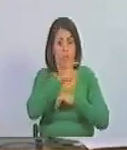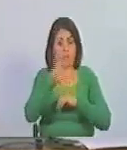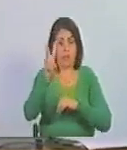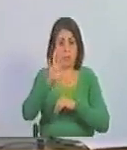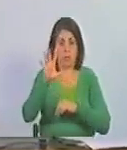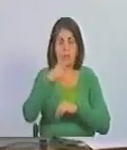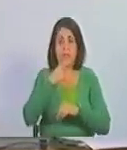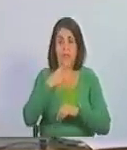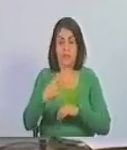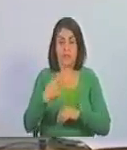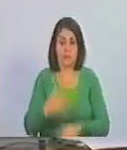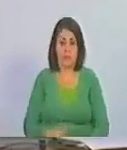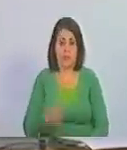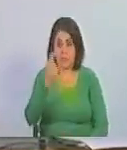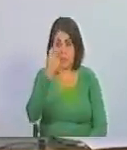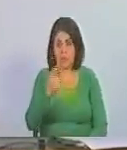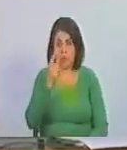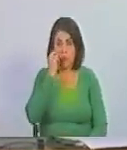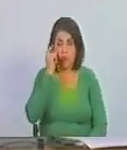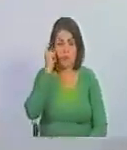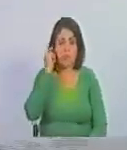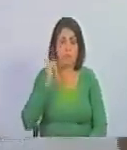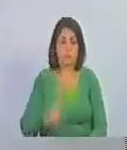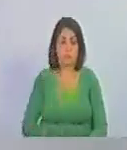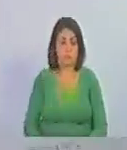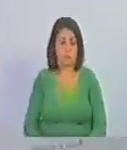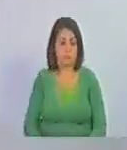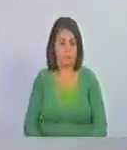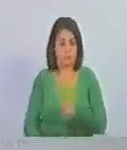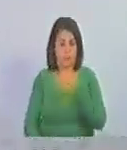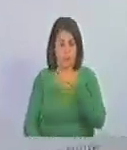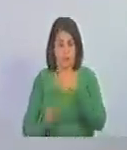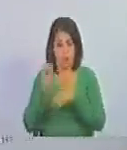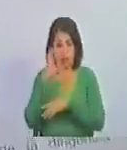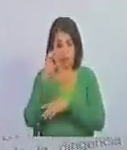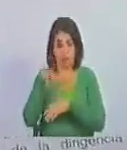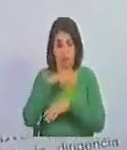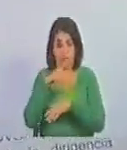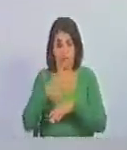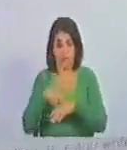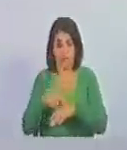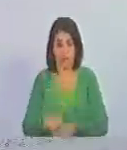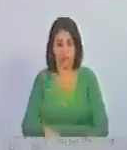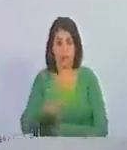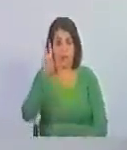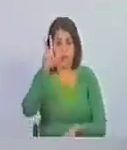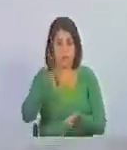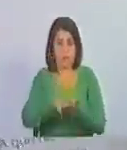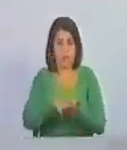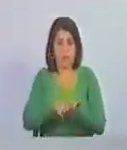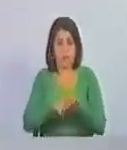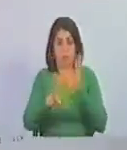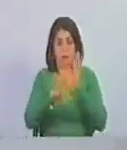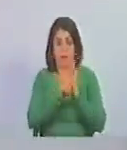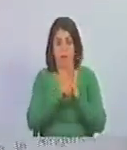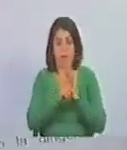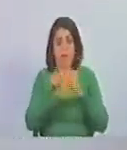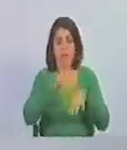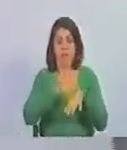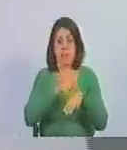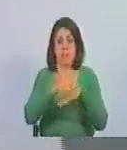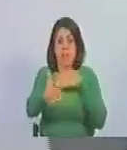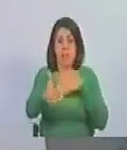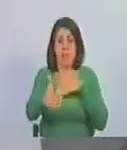aquí diputadas y diputados esta asamblea nacional aprobó una ley de extinción de